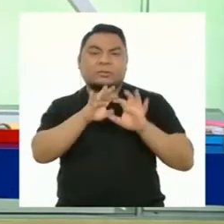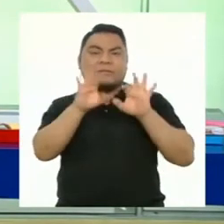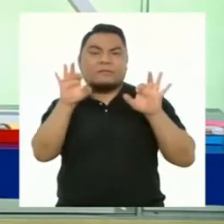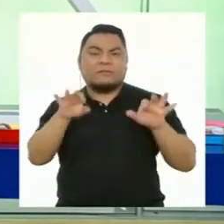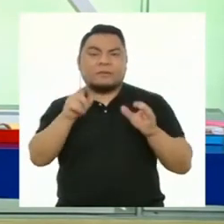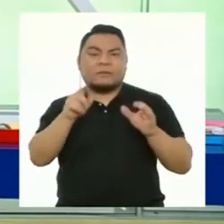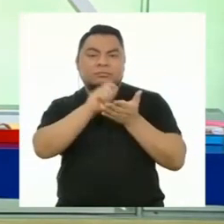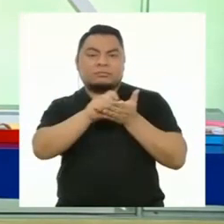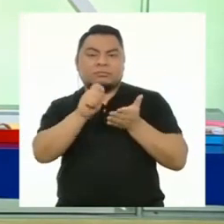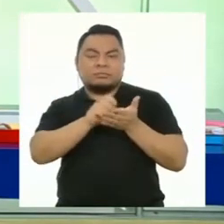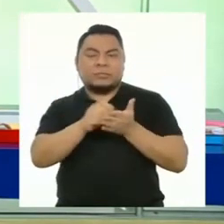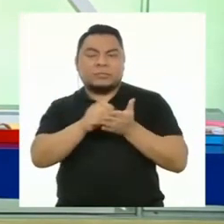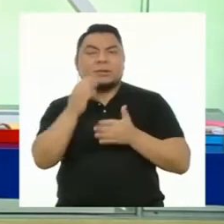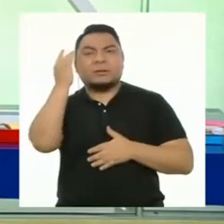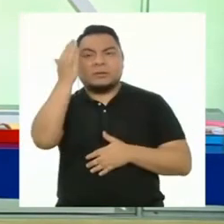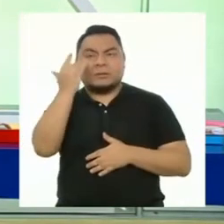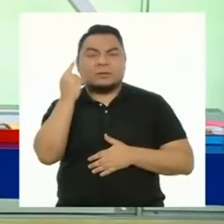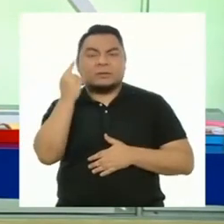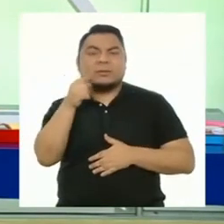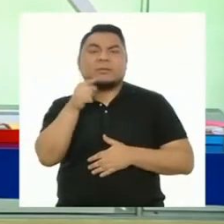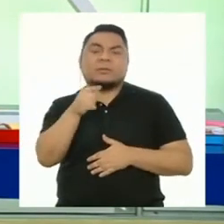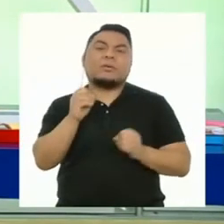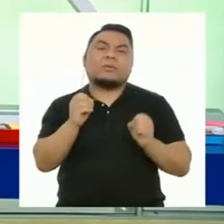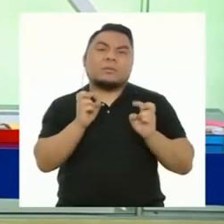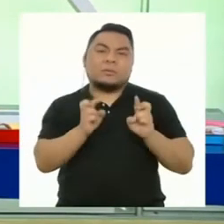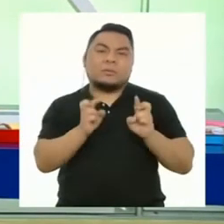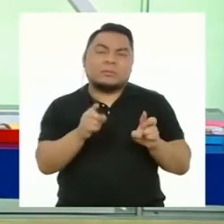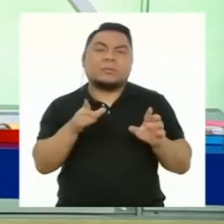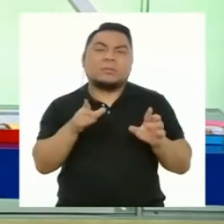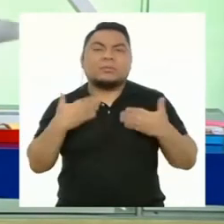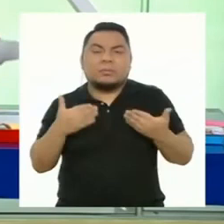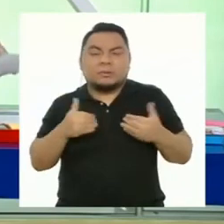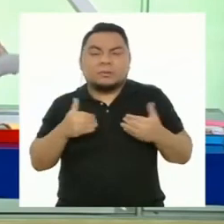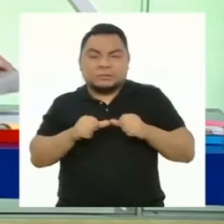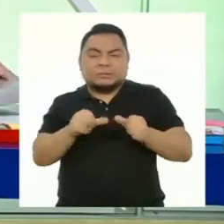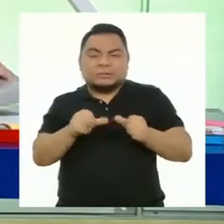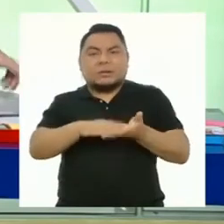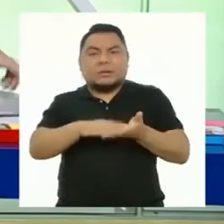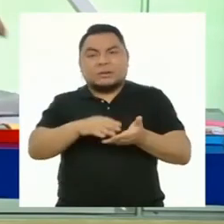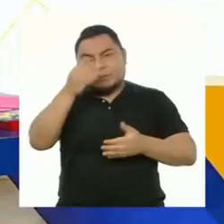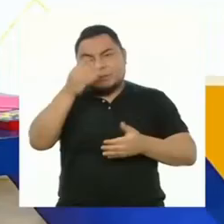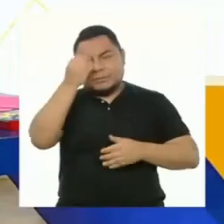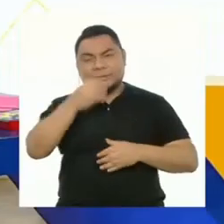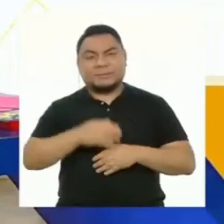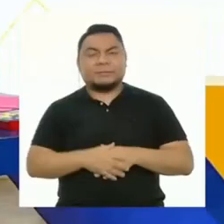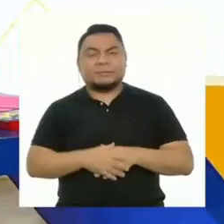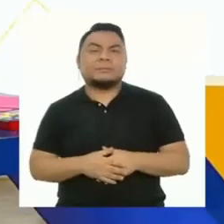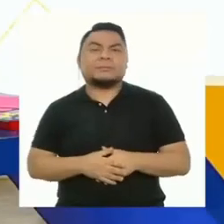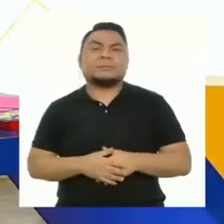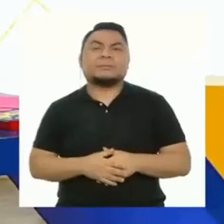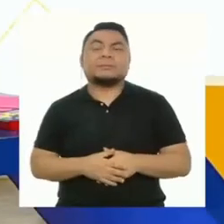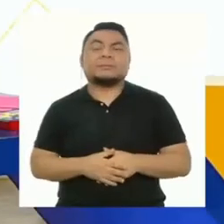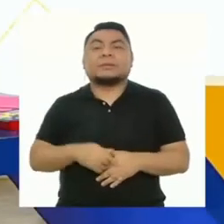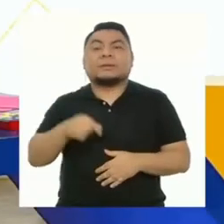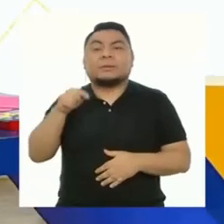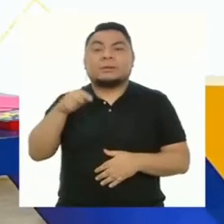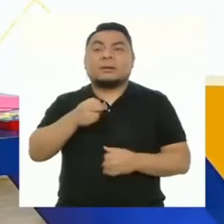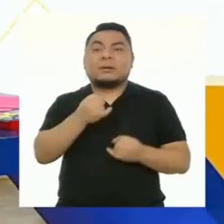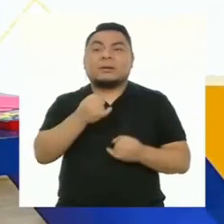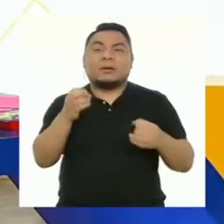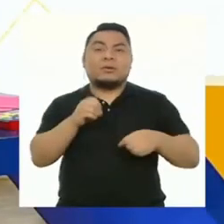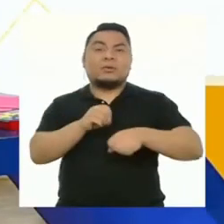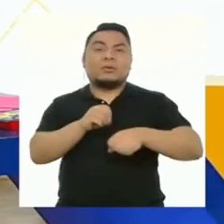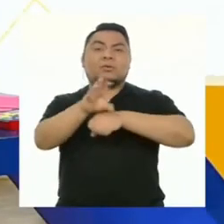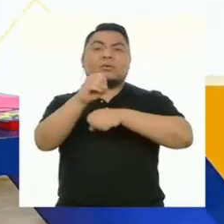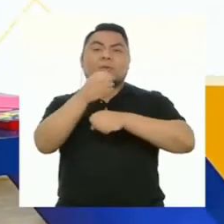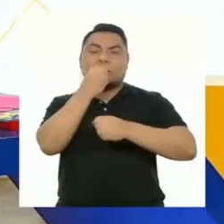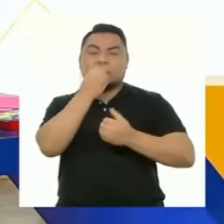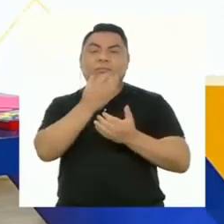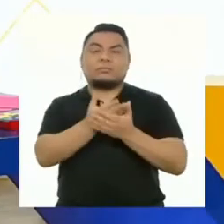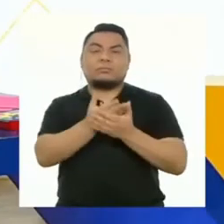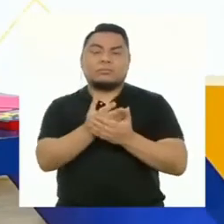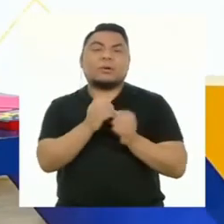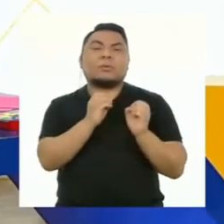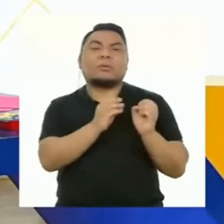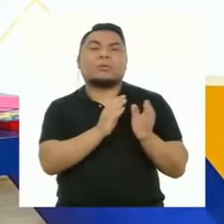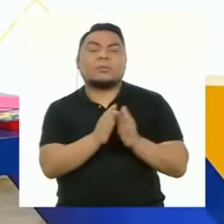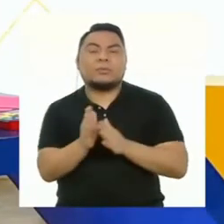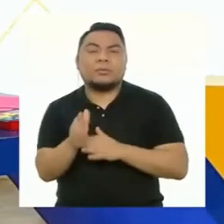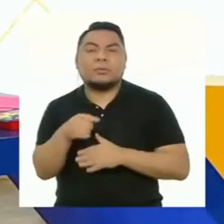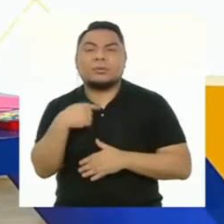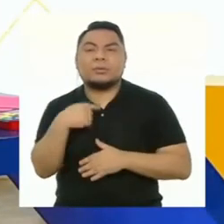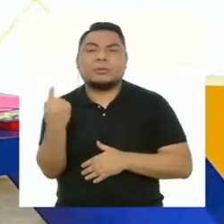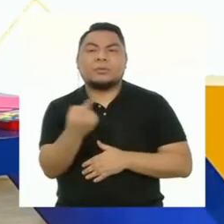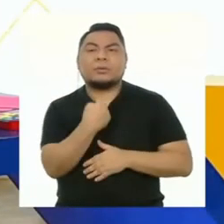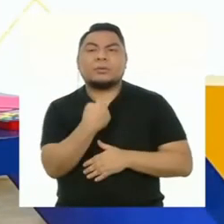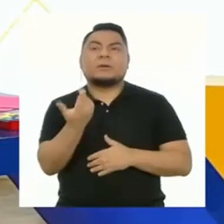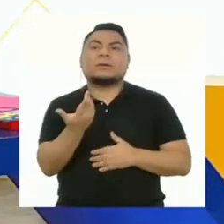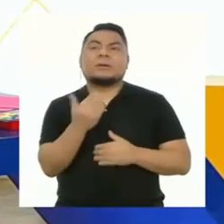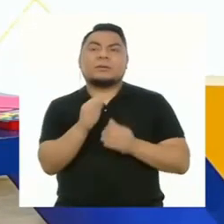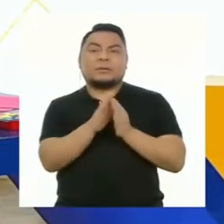nuestros progresos y reflexionando sobre las oportunidades para seguir aprendiendo. Aquí, algunos consejos para una buena organización de